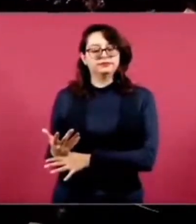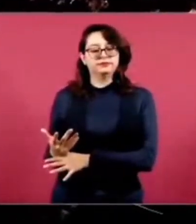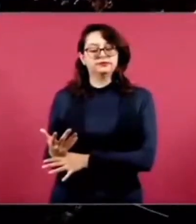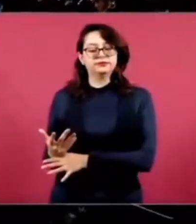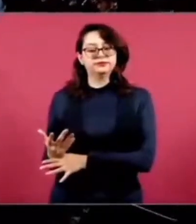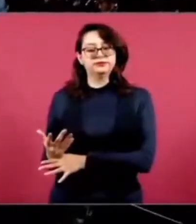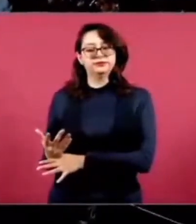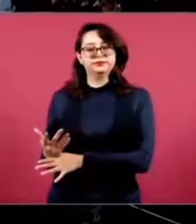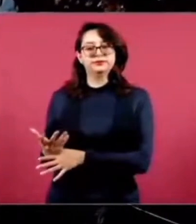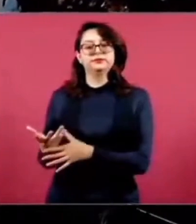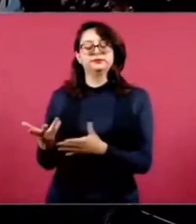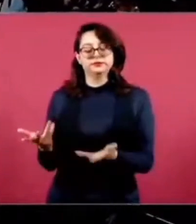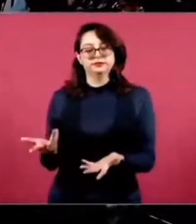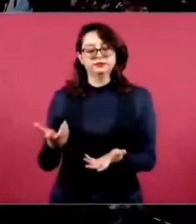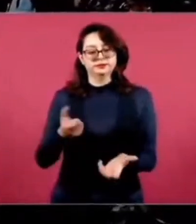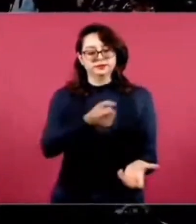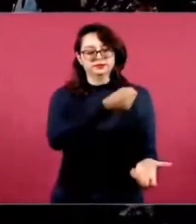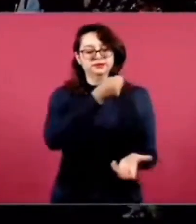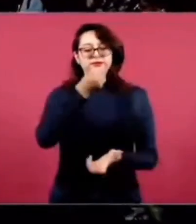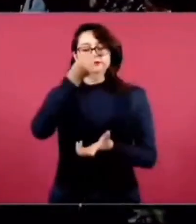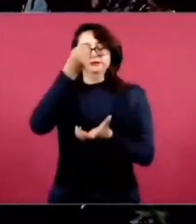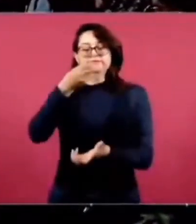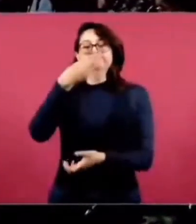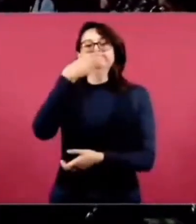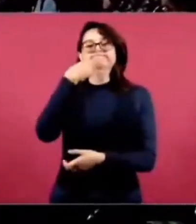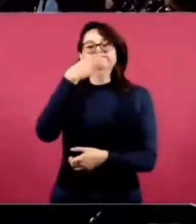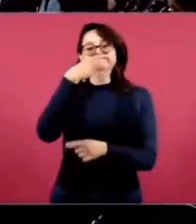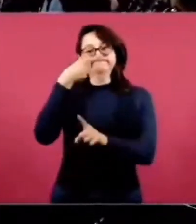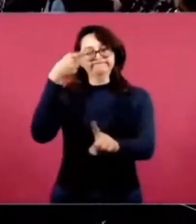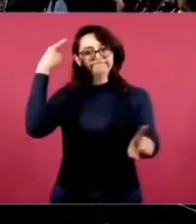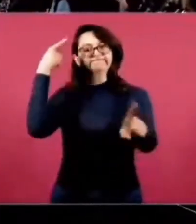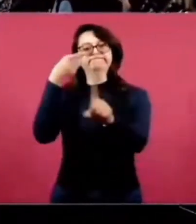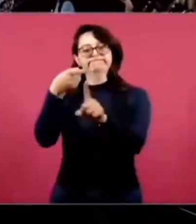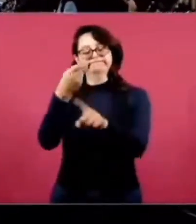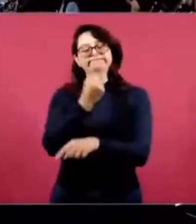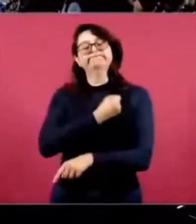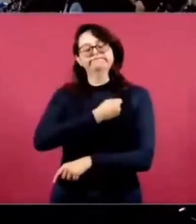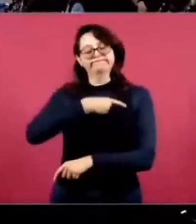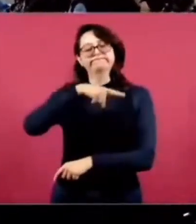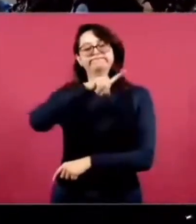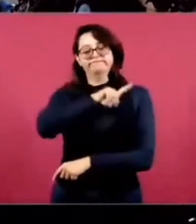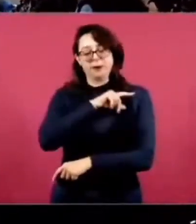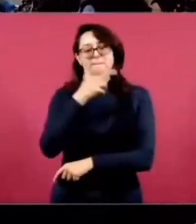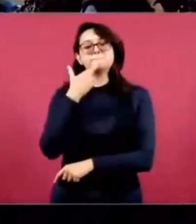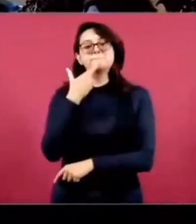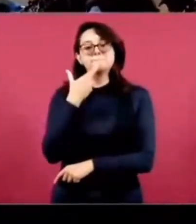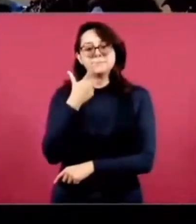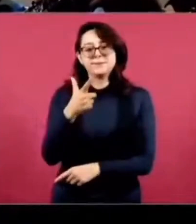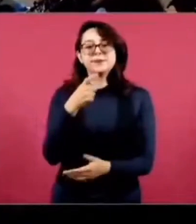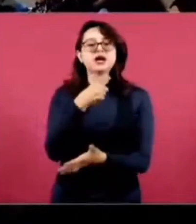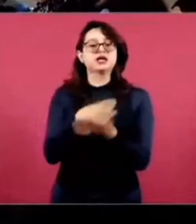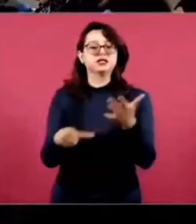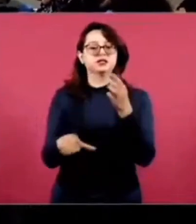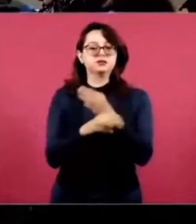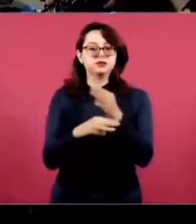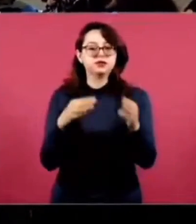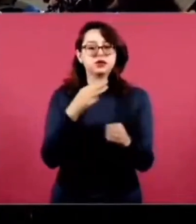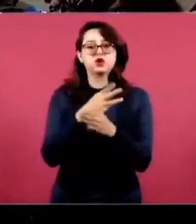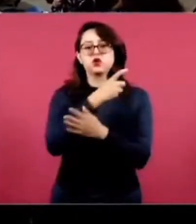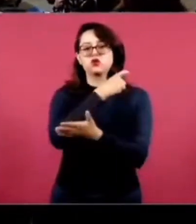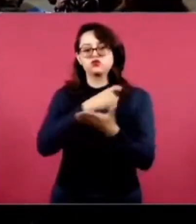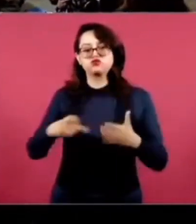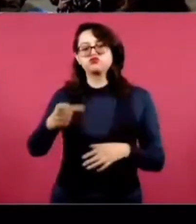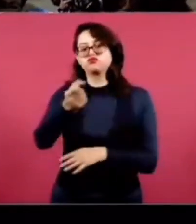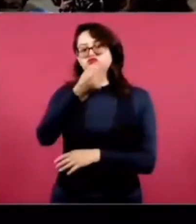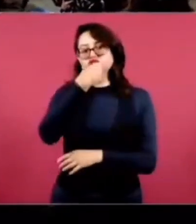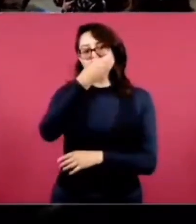productivo ese recurso para la salud, para equipos, para medicamentos,